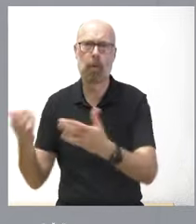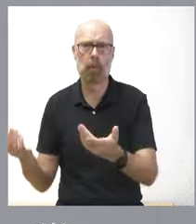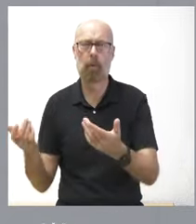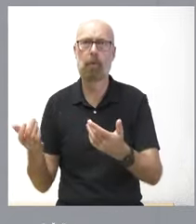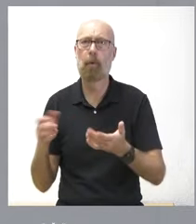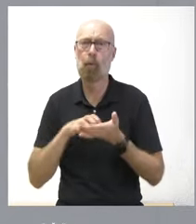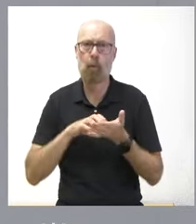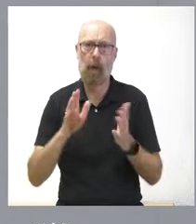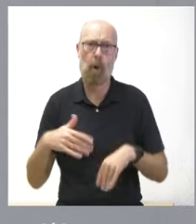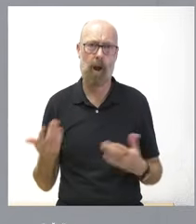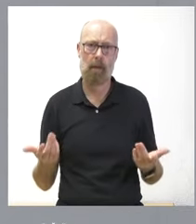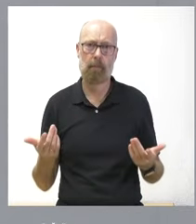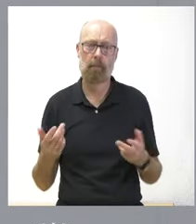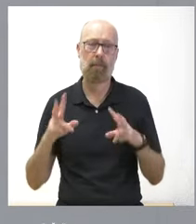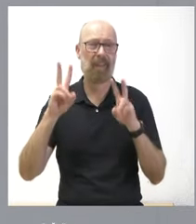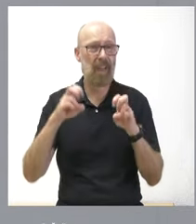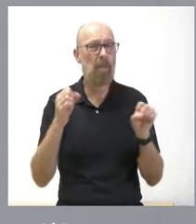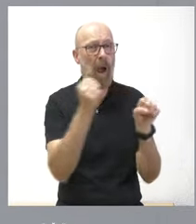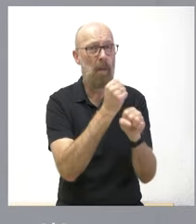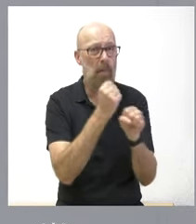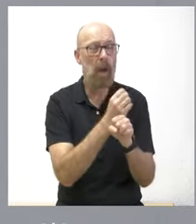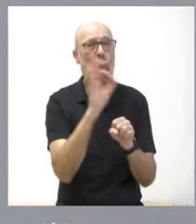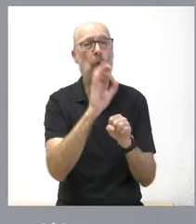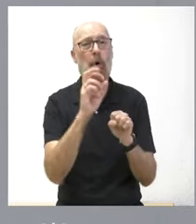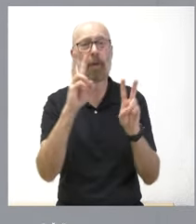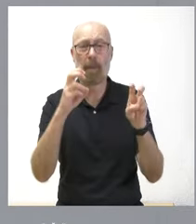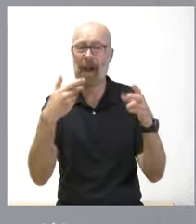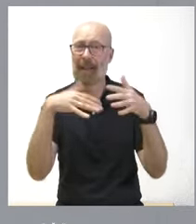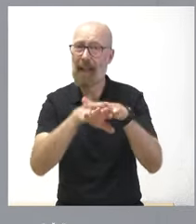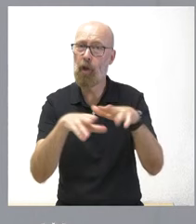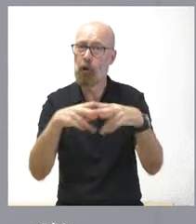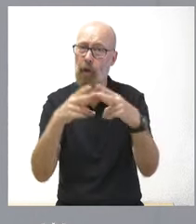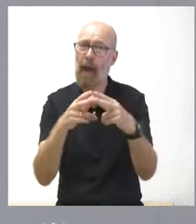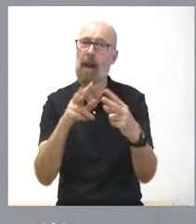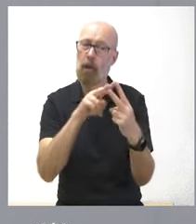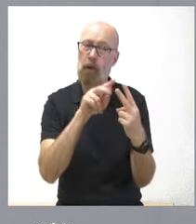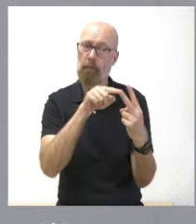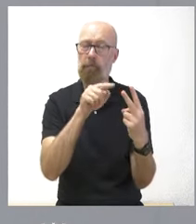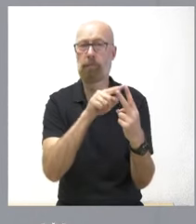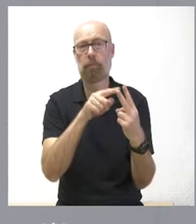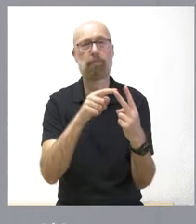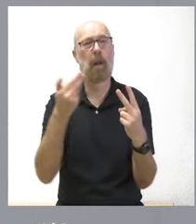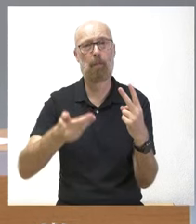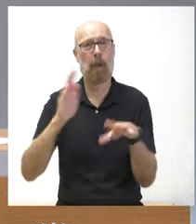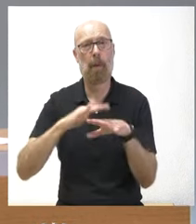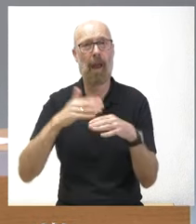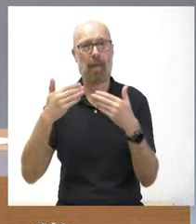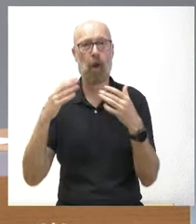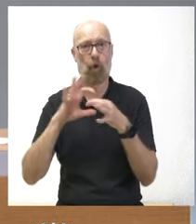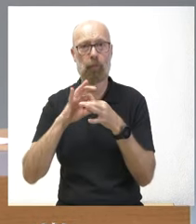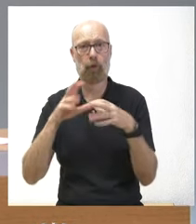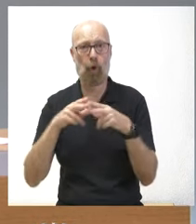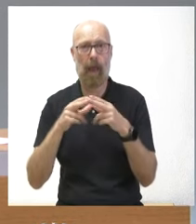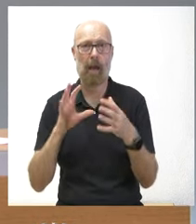todo lo que tiene que ver con el mundo del empleo, con el mundo de la integración social, es un ámbito muy propicio para los acuerdos del diálogo social. Sí,